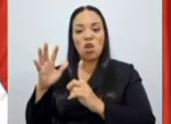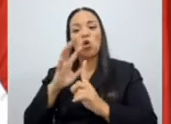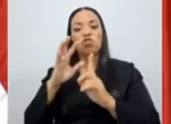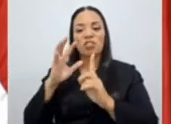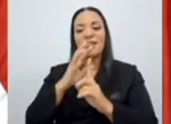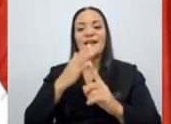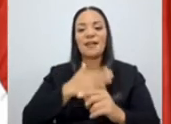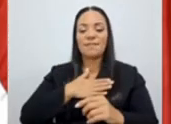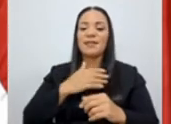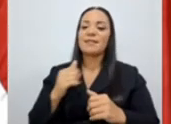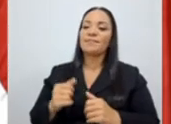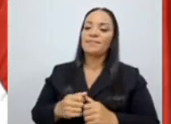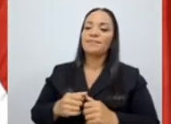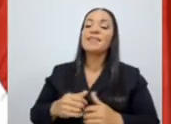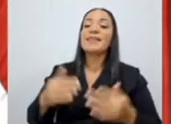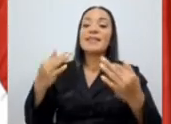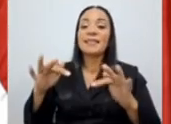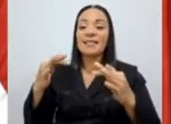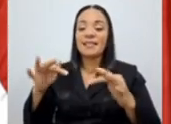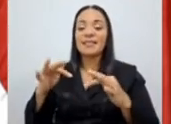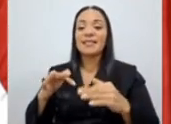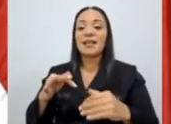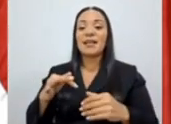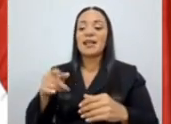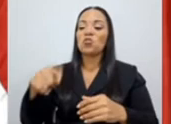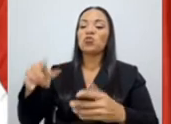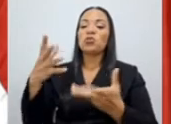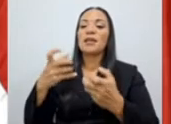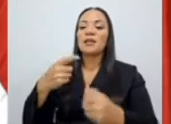y tratar de callarme.